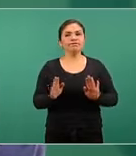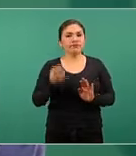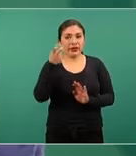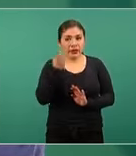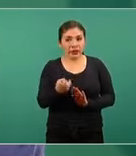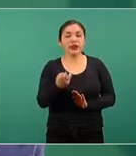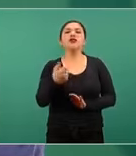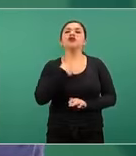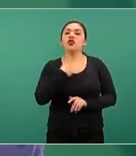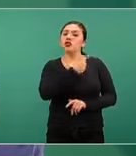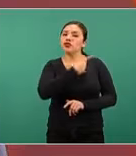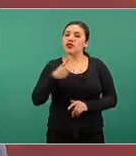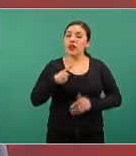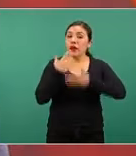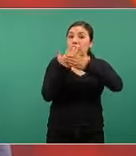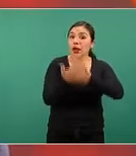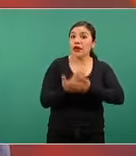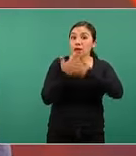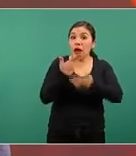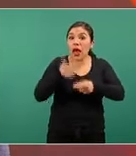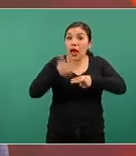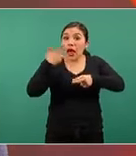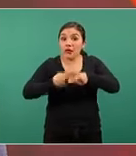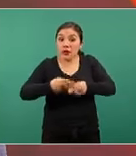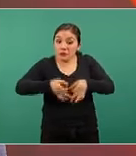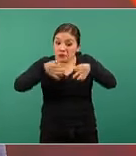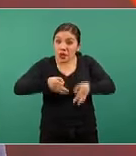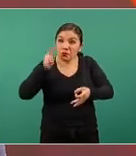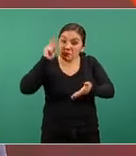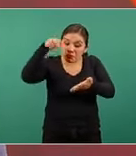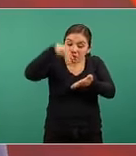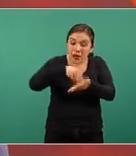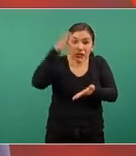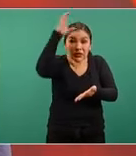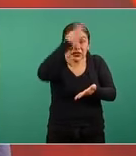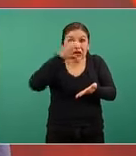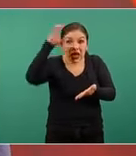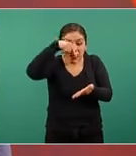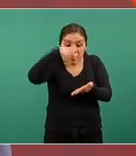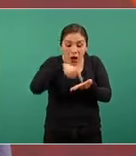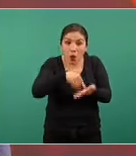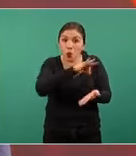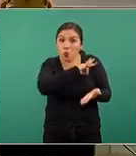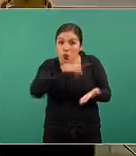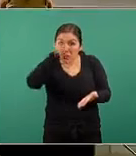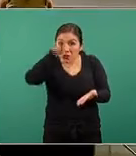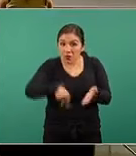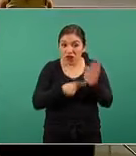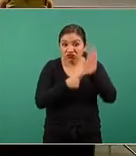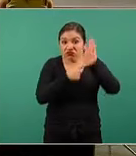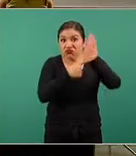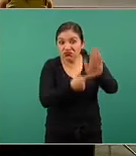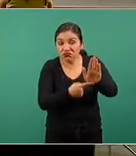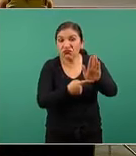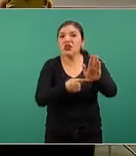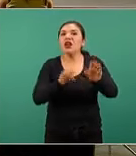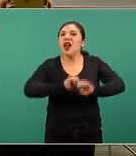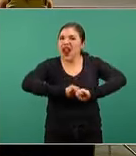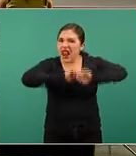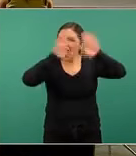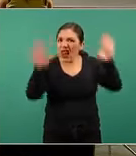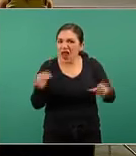teníamos que esperar precisamente la evidencia científica que permitiera tener un juicio claro